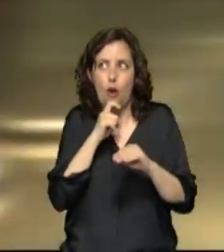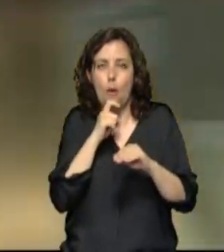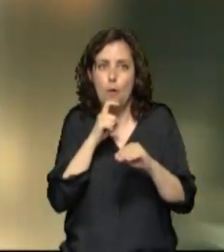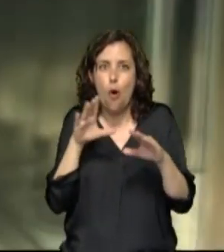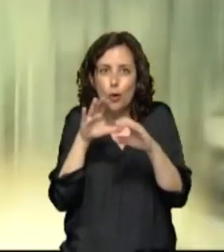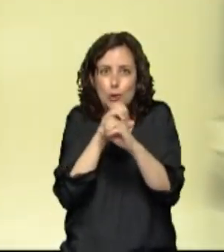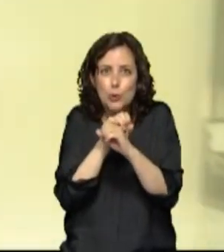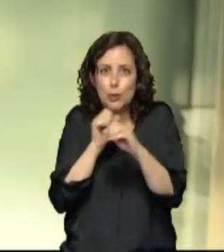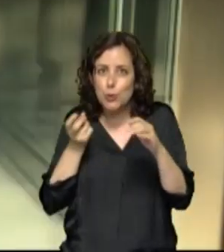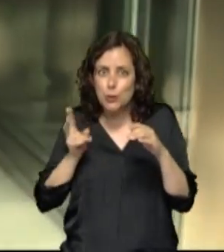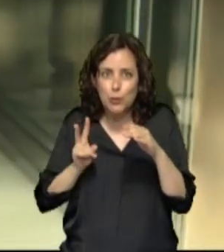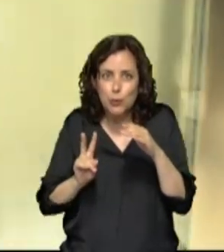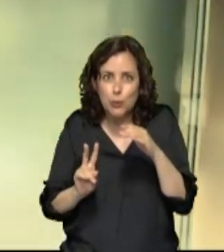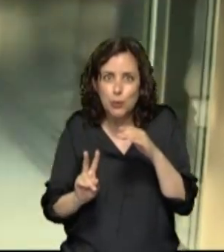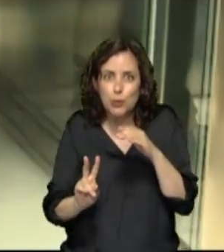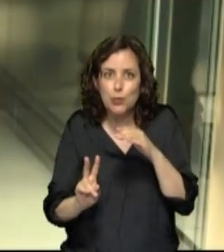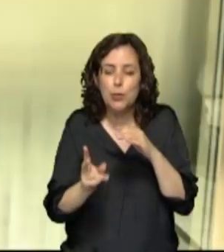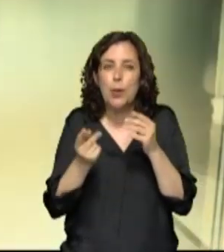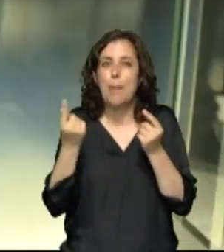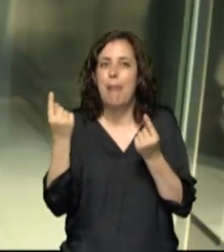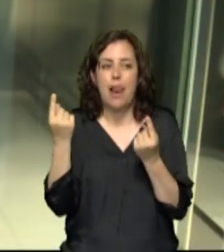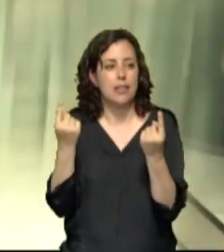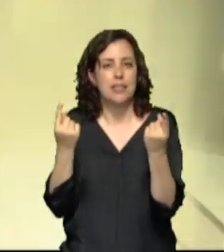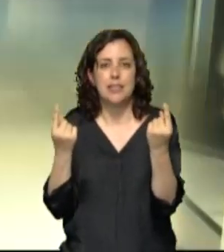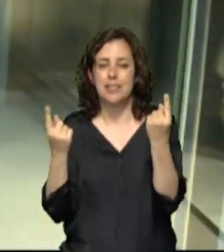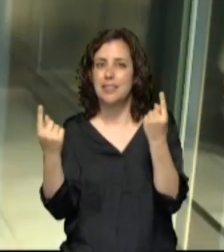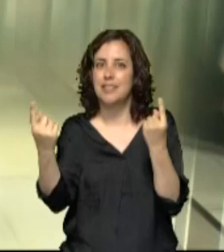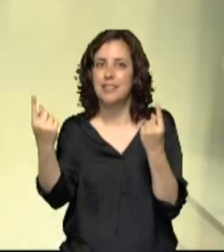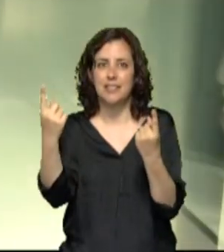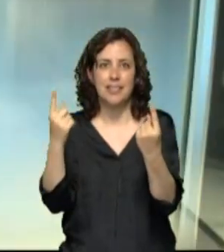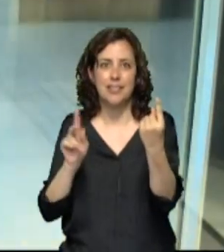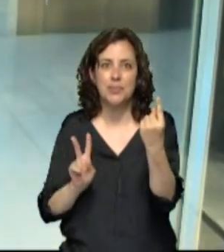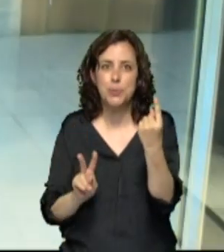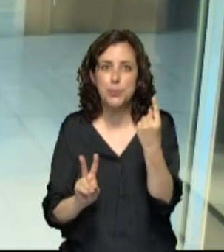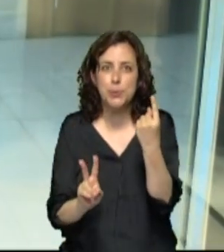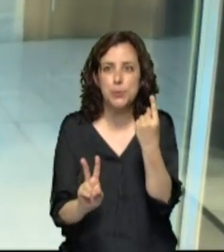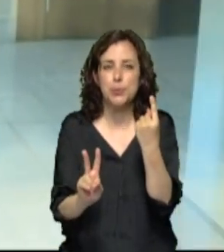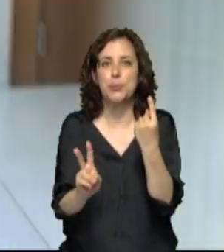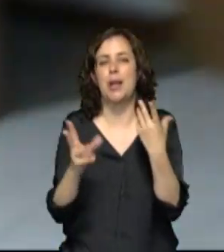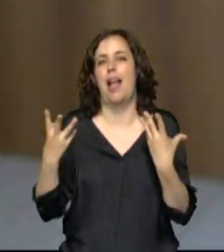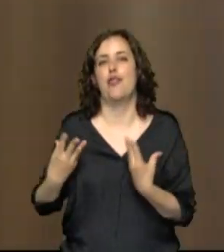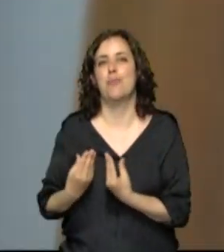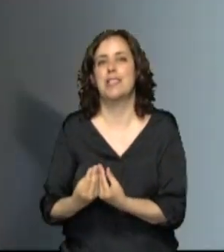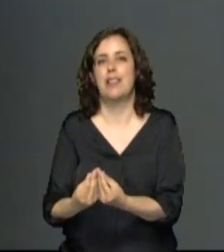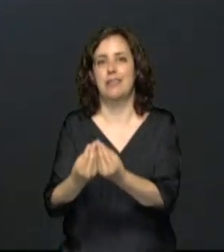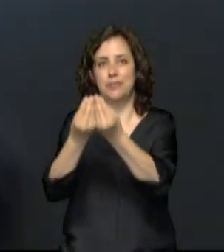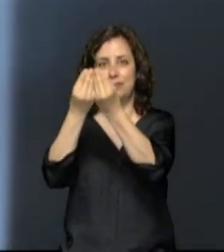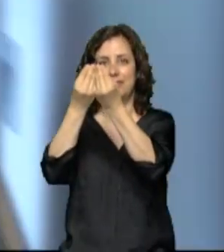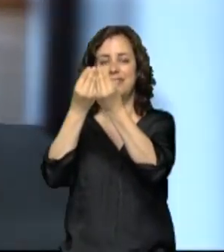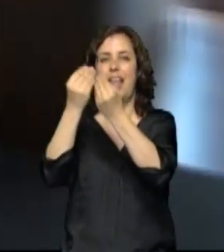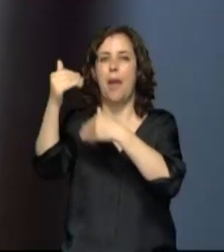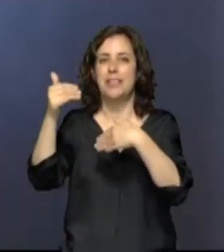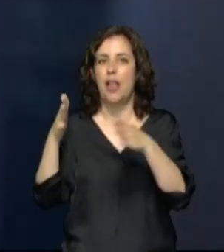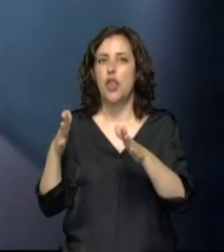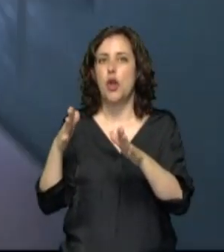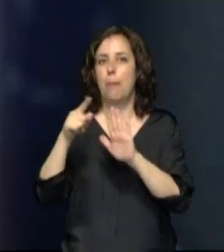estará iluminado con velas o con luz muy tenue y les acompañaremos hasta la habitación para que disfruten de una cena con un menú de